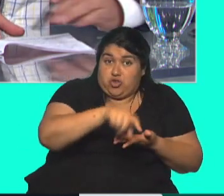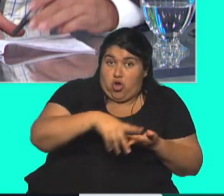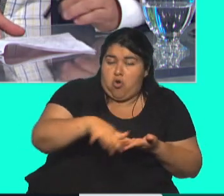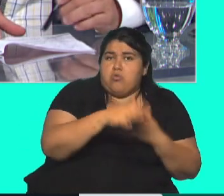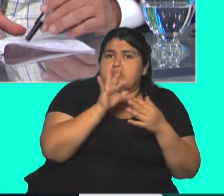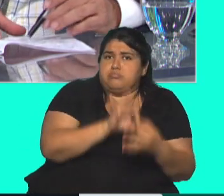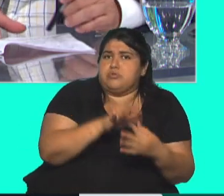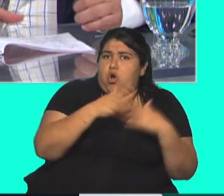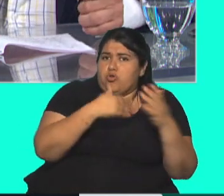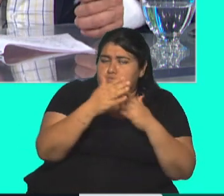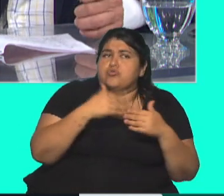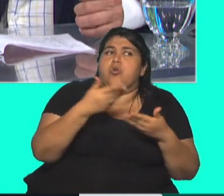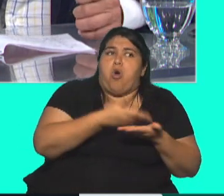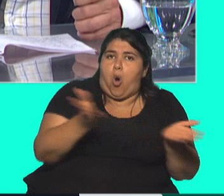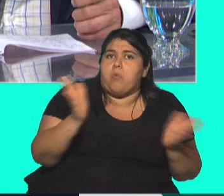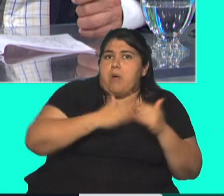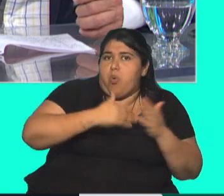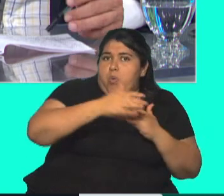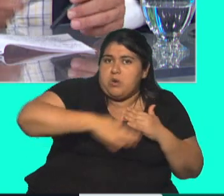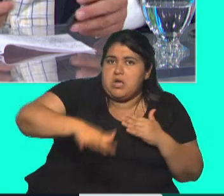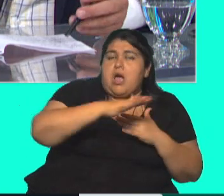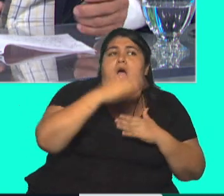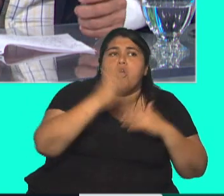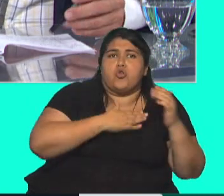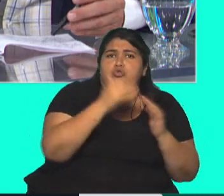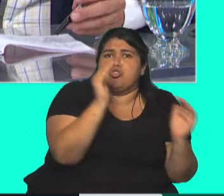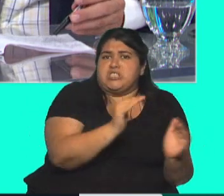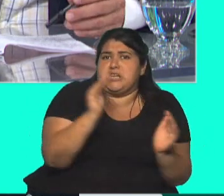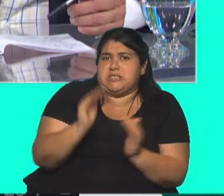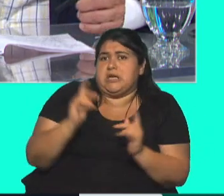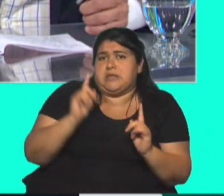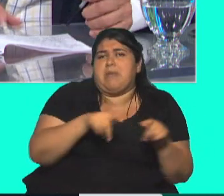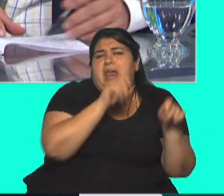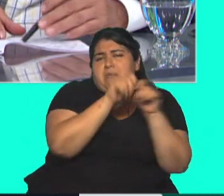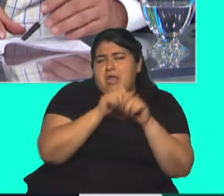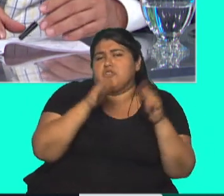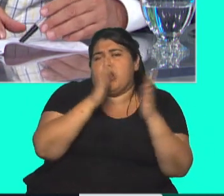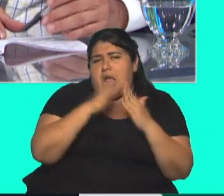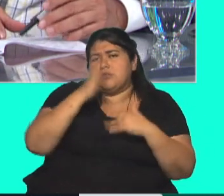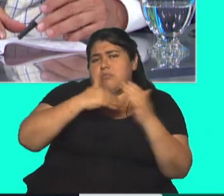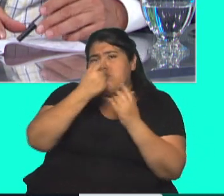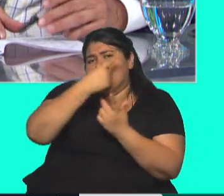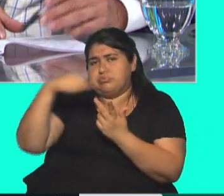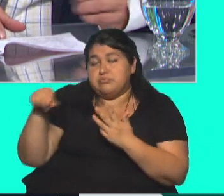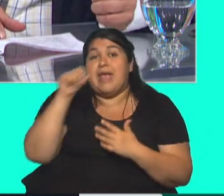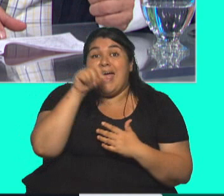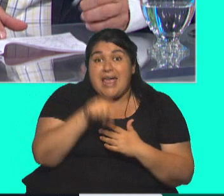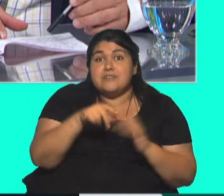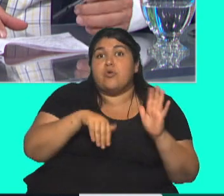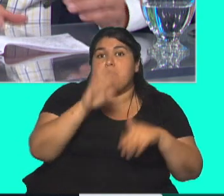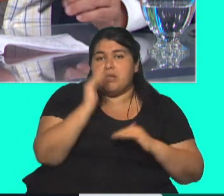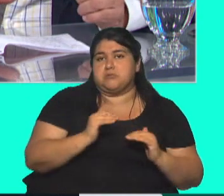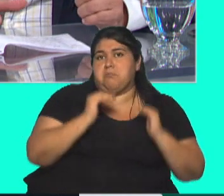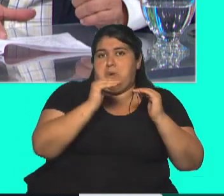construcción, también a la obra pública, pero también a la construcción chica. Claro. Reparaciones, por ejemplo. Estos son los que están en